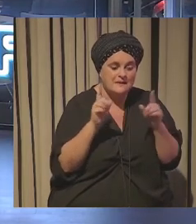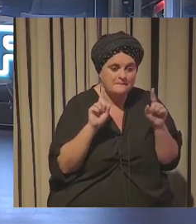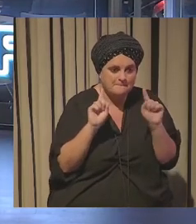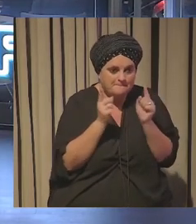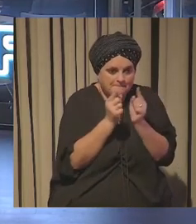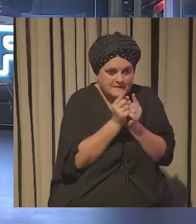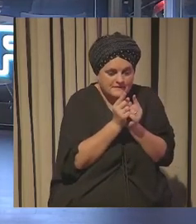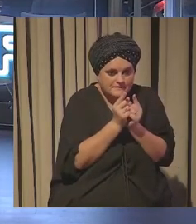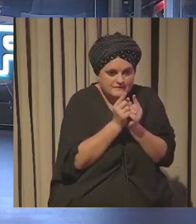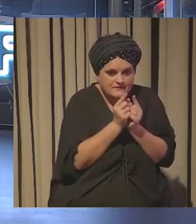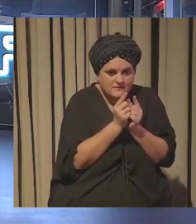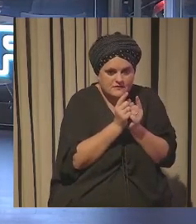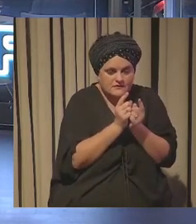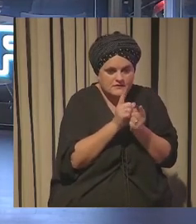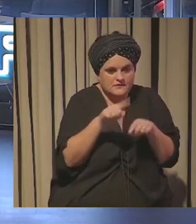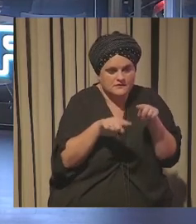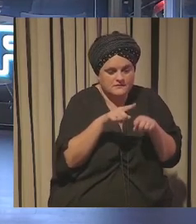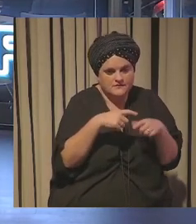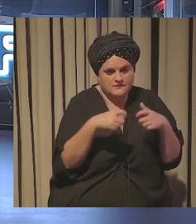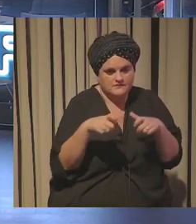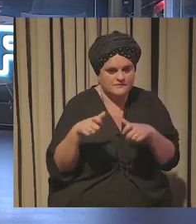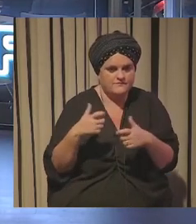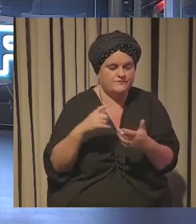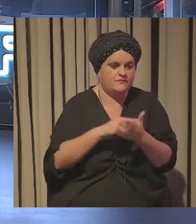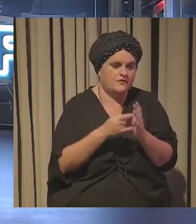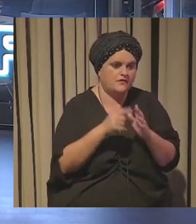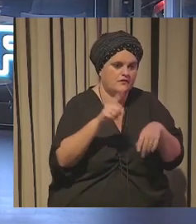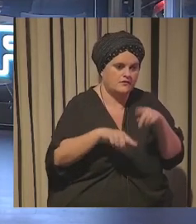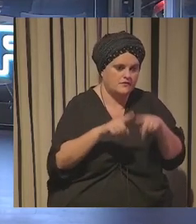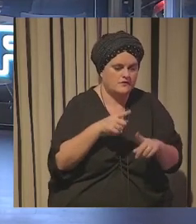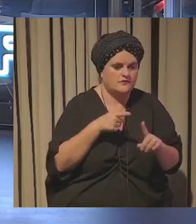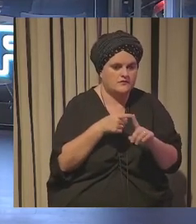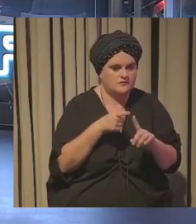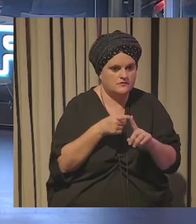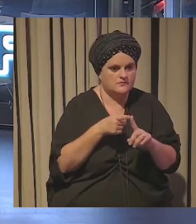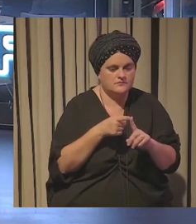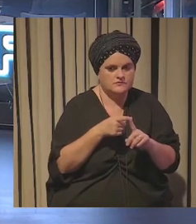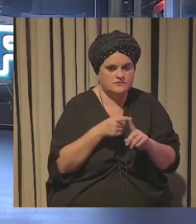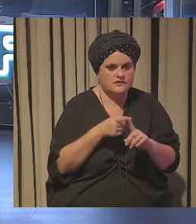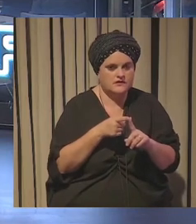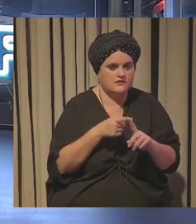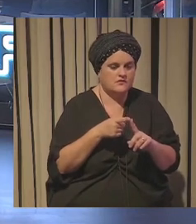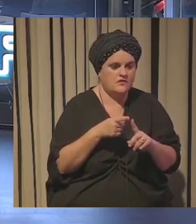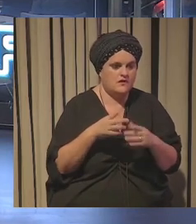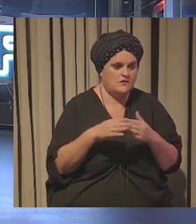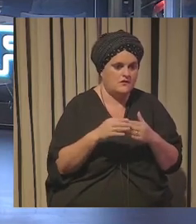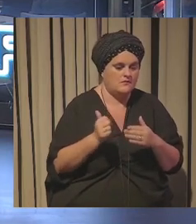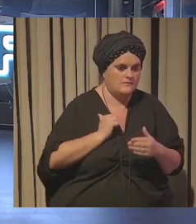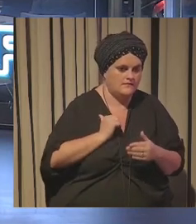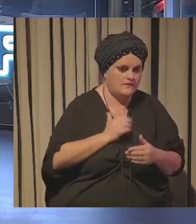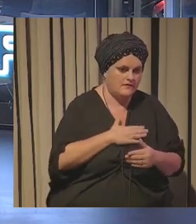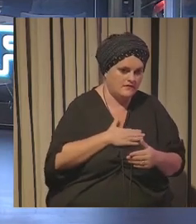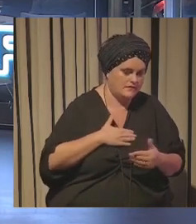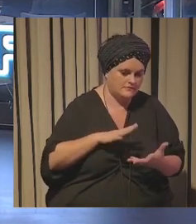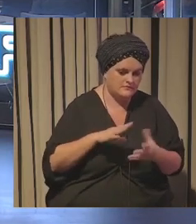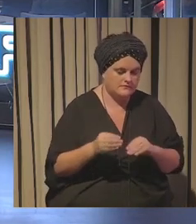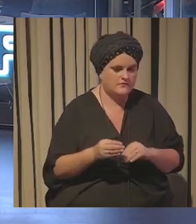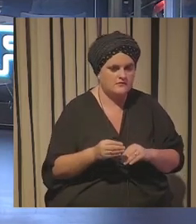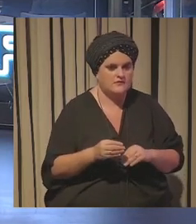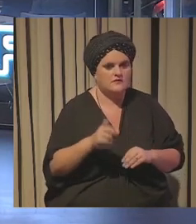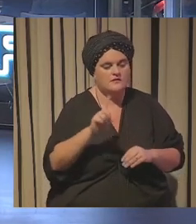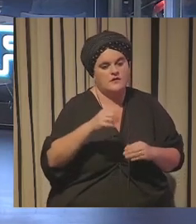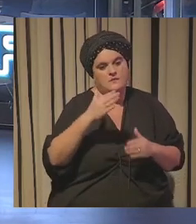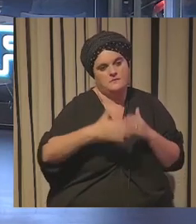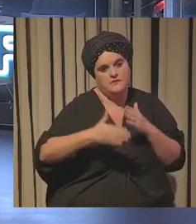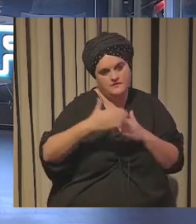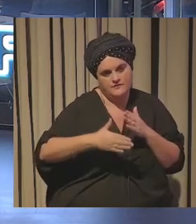niveles pues también pues depende del proyecto de los objetivos para los que queramos utilizarlas y luego también pues hablado del plazo no es lo mismo